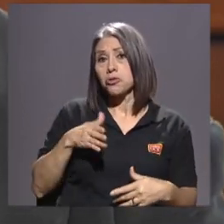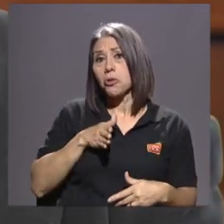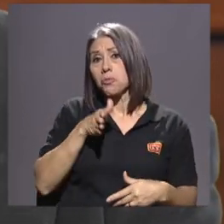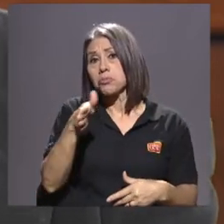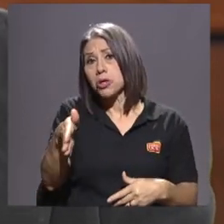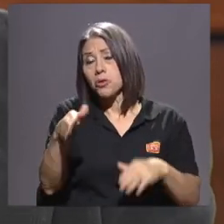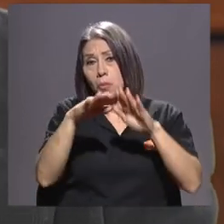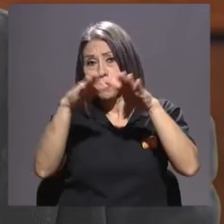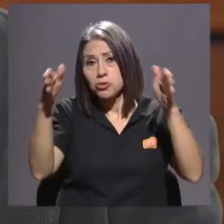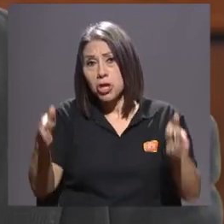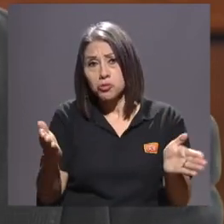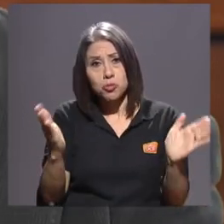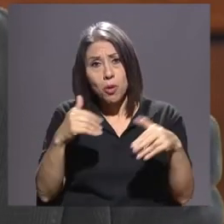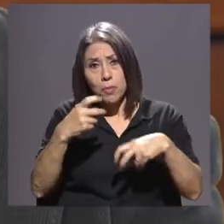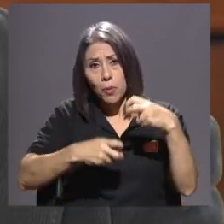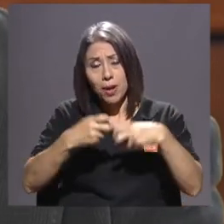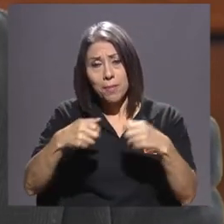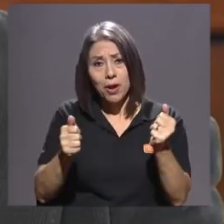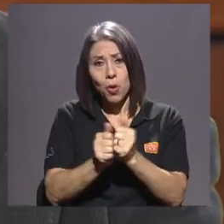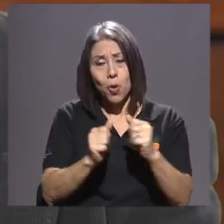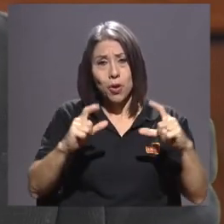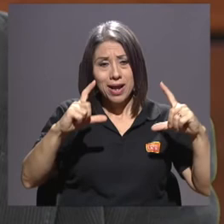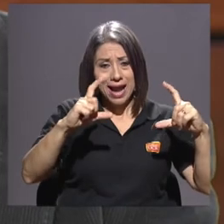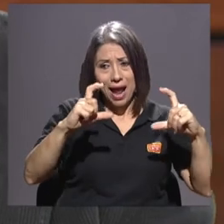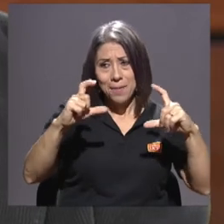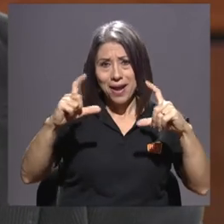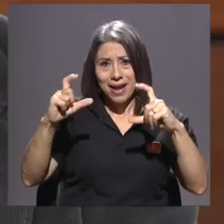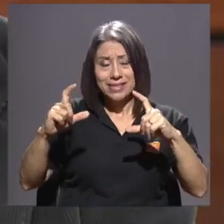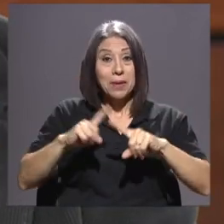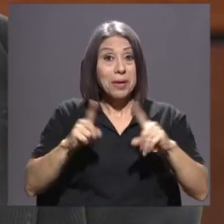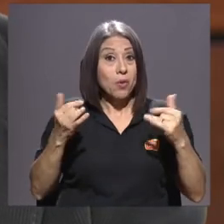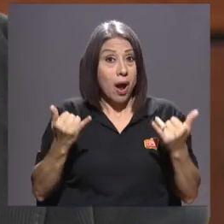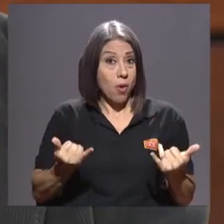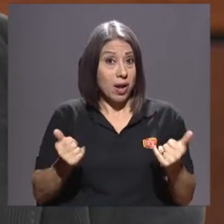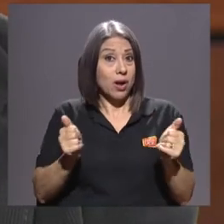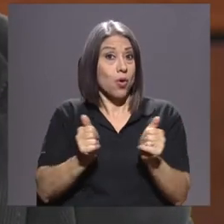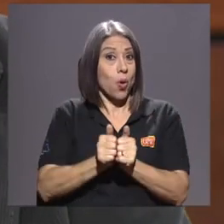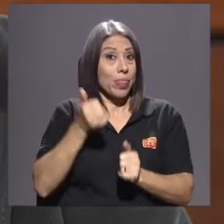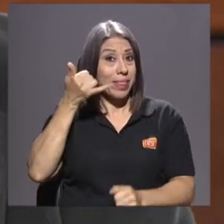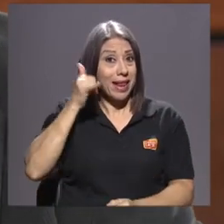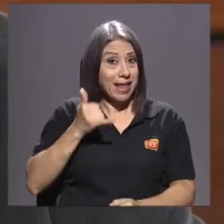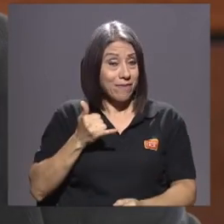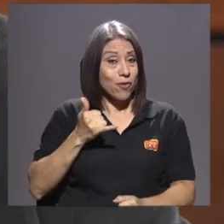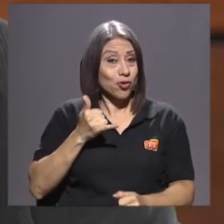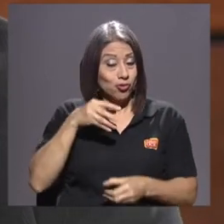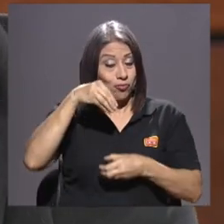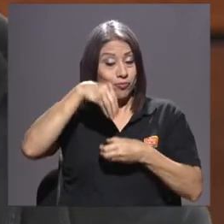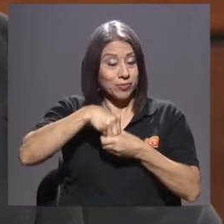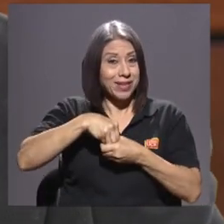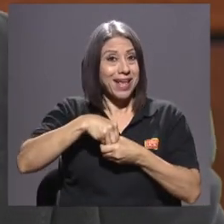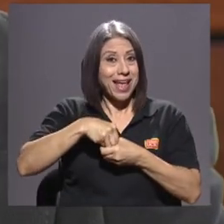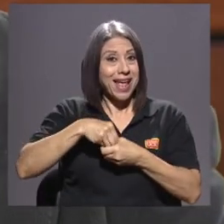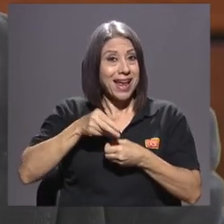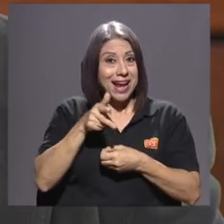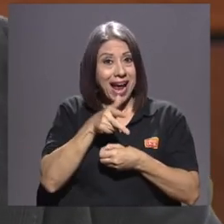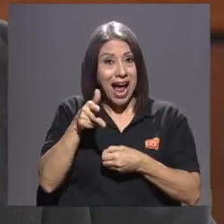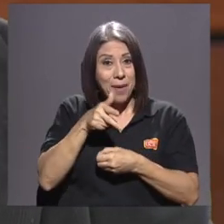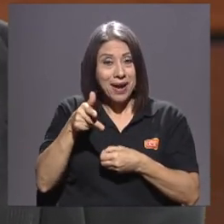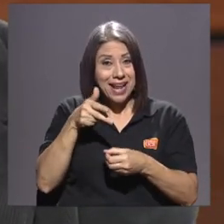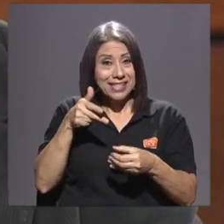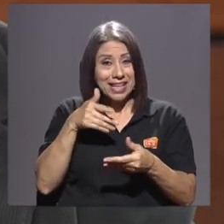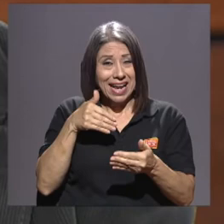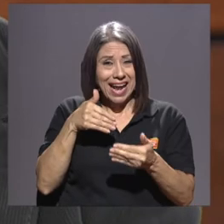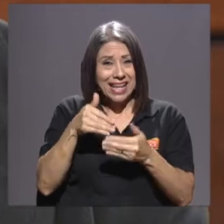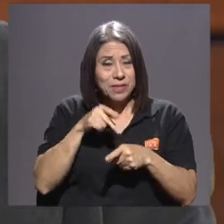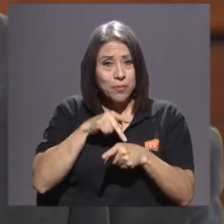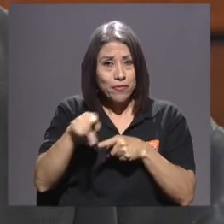cámaras, ¿verdad? Sí, ahora hay teléfonos con cámaras que casi son profesionales. ¿Cómo